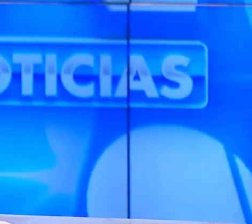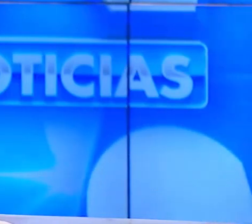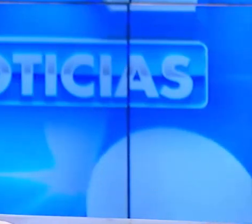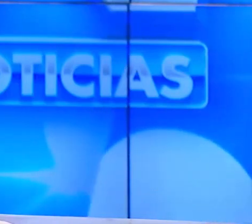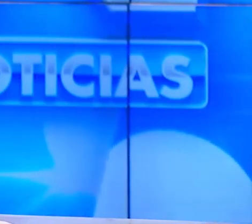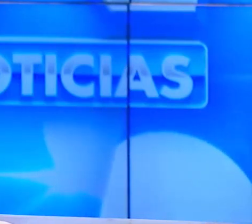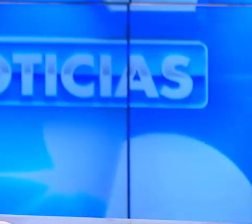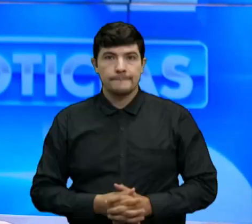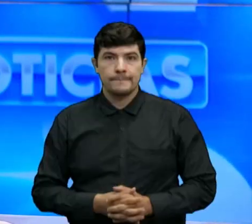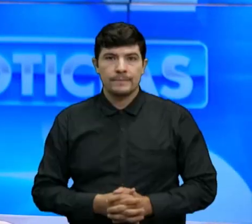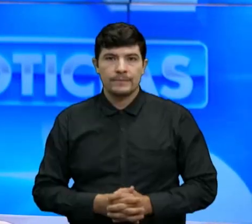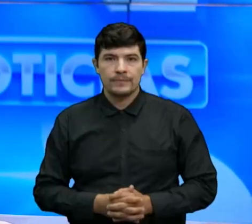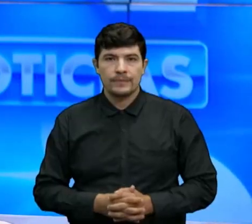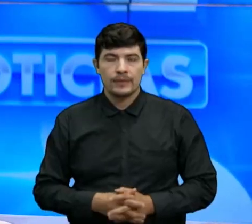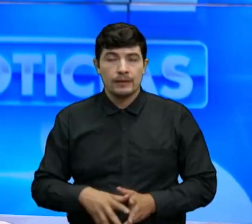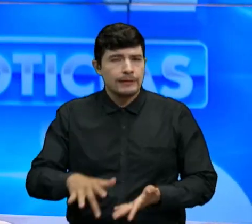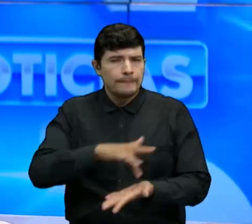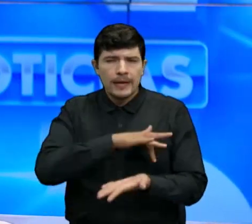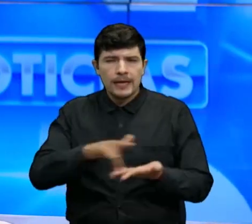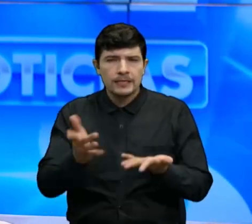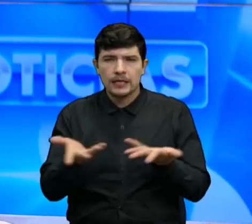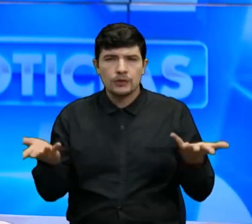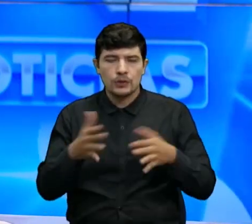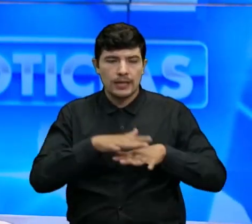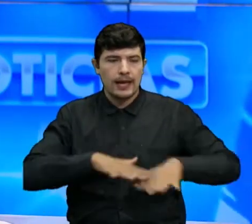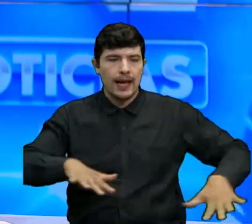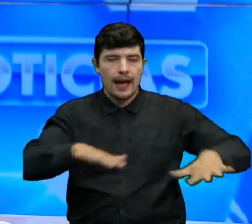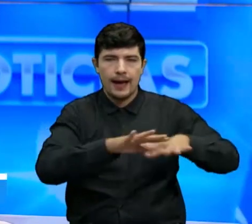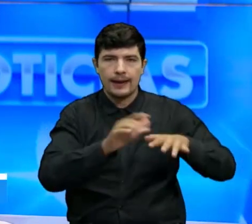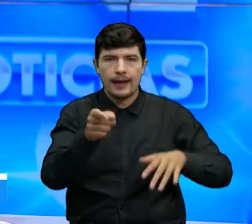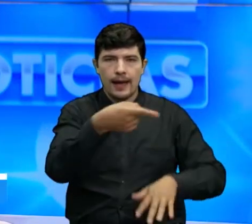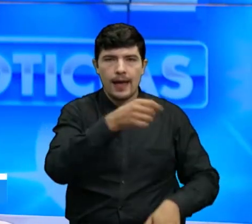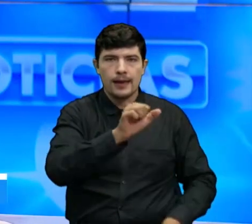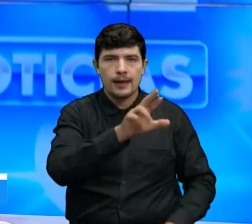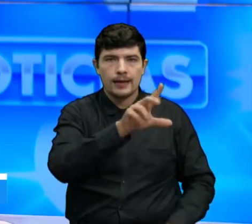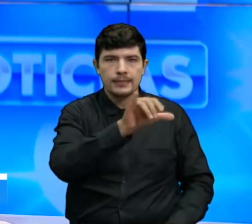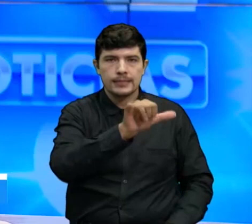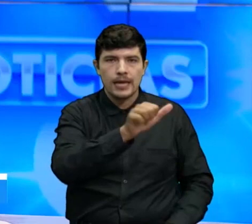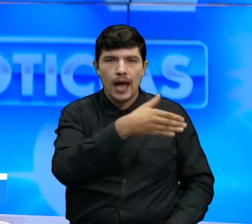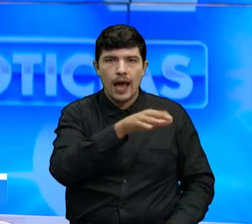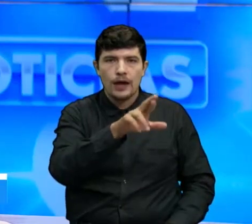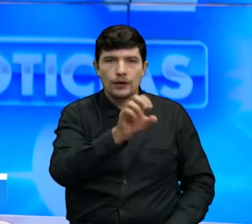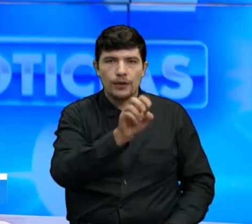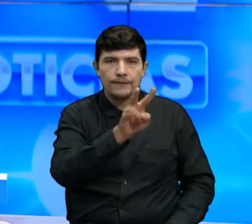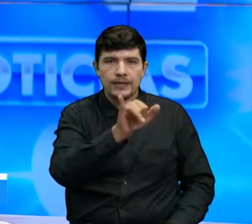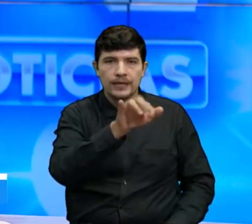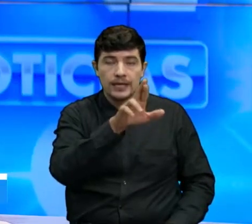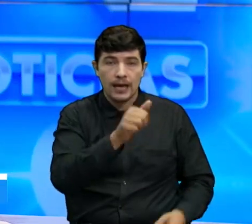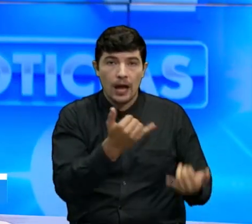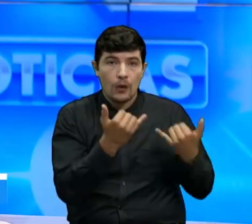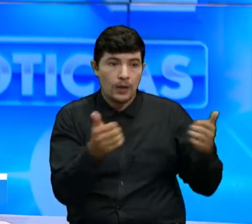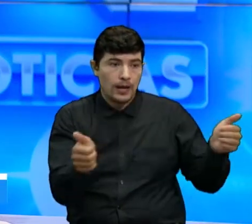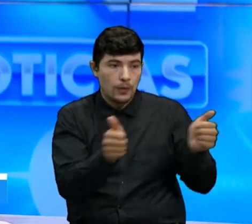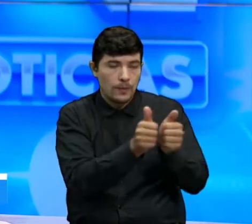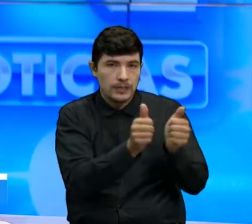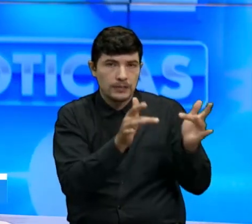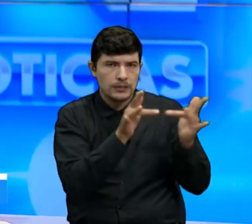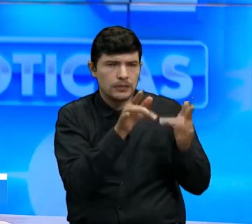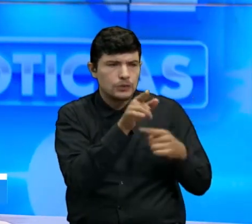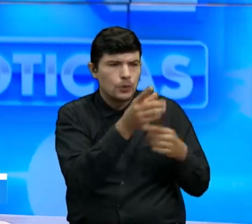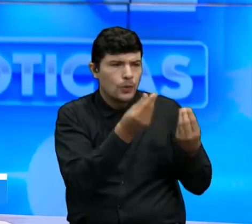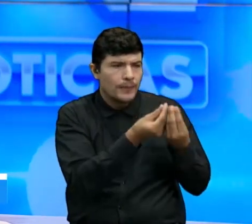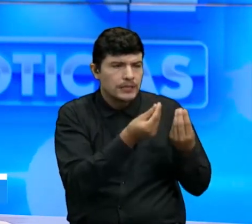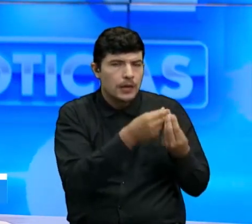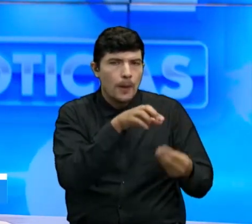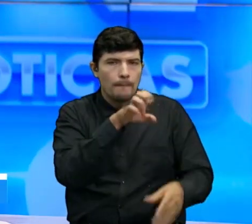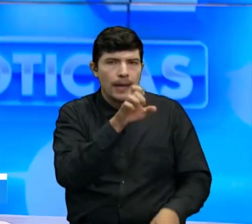Y una emergencia se presenta también en la provincia de García Rovira. A esta hora hacemos contacto con nuestro compañero Pedro Manrique. Don Pedro, ¿cuál es la